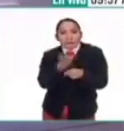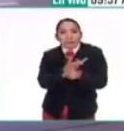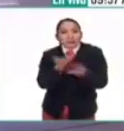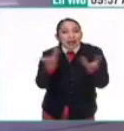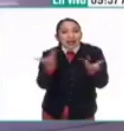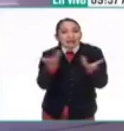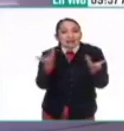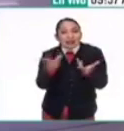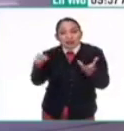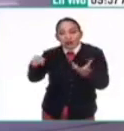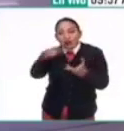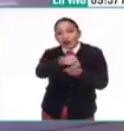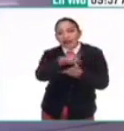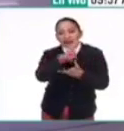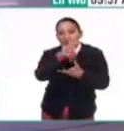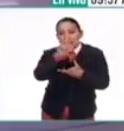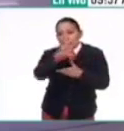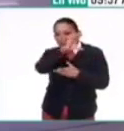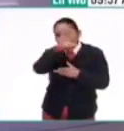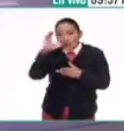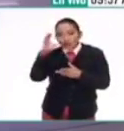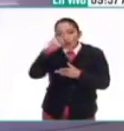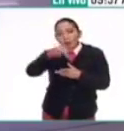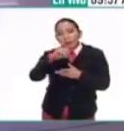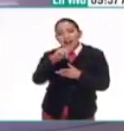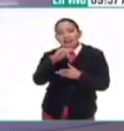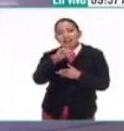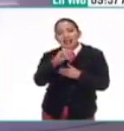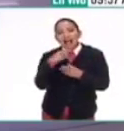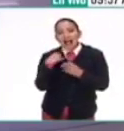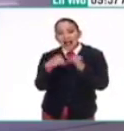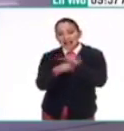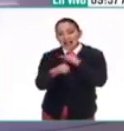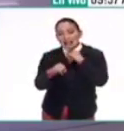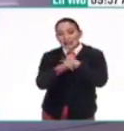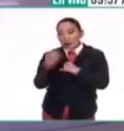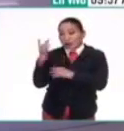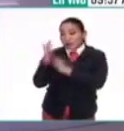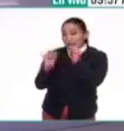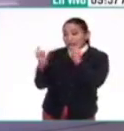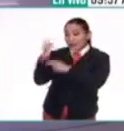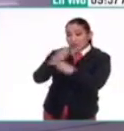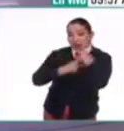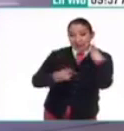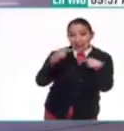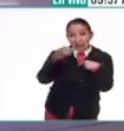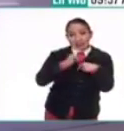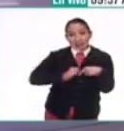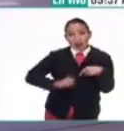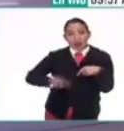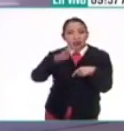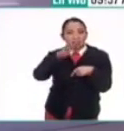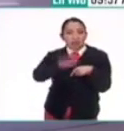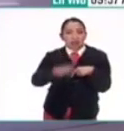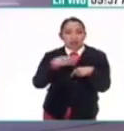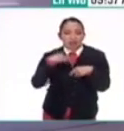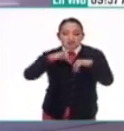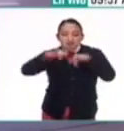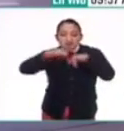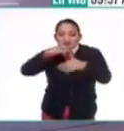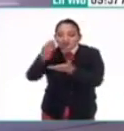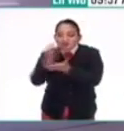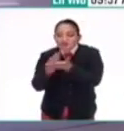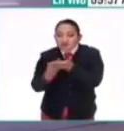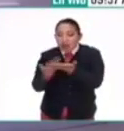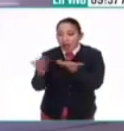haciendo en 3D, de fotogrametría digital, porque cuando subieron los franceses Cherné en el siglo XIX, pues eran croquis. O